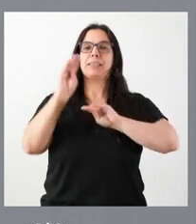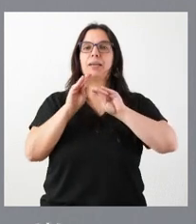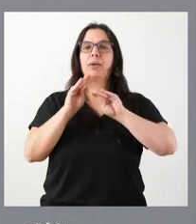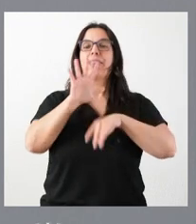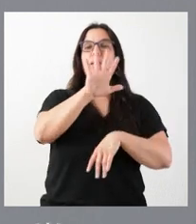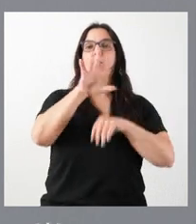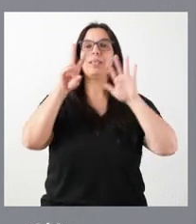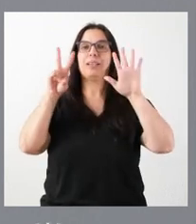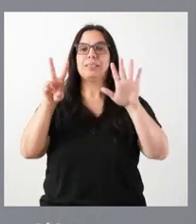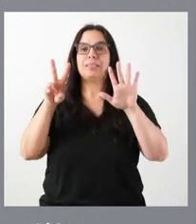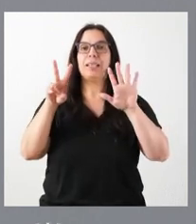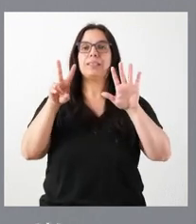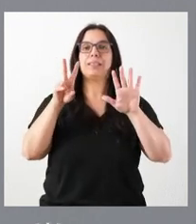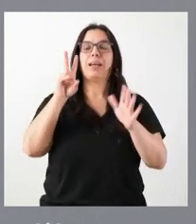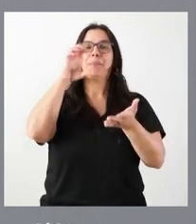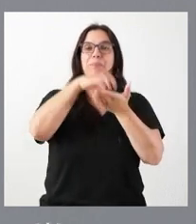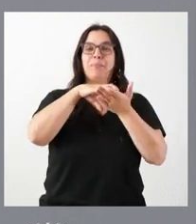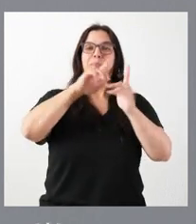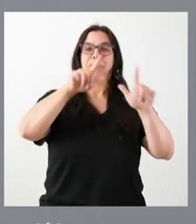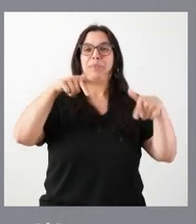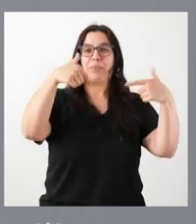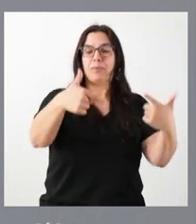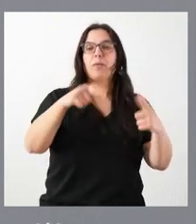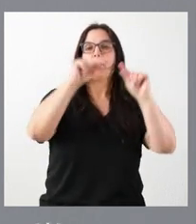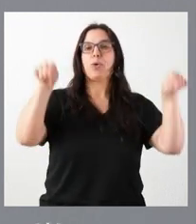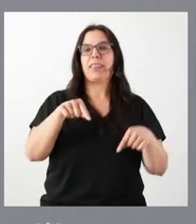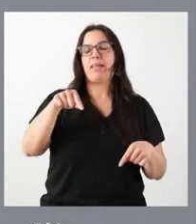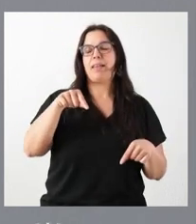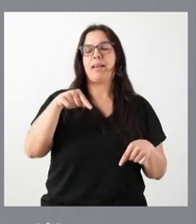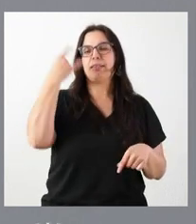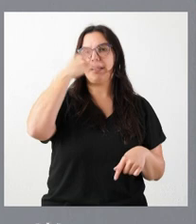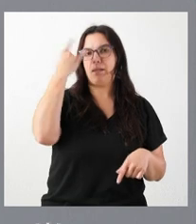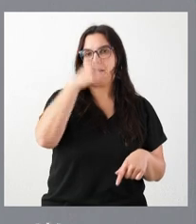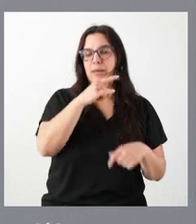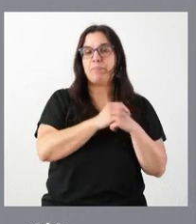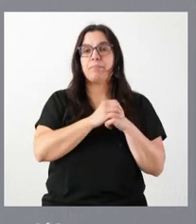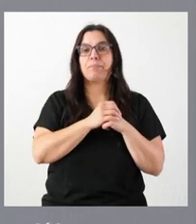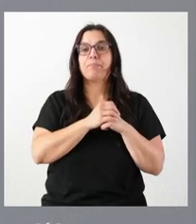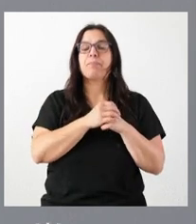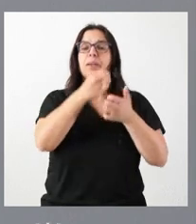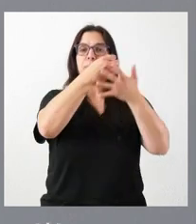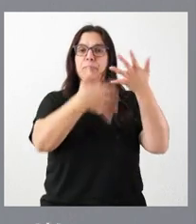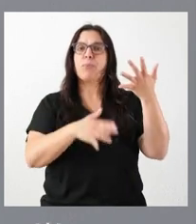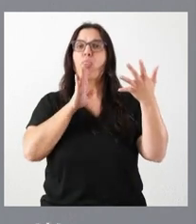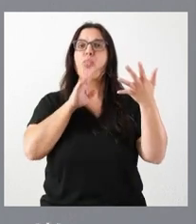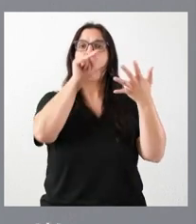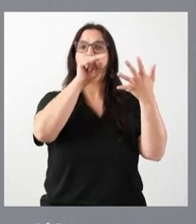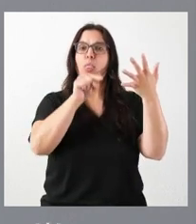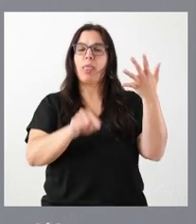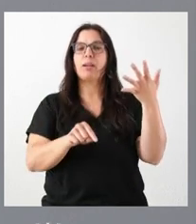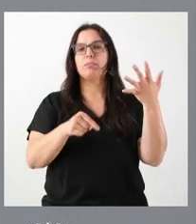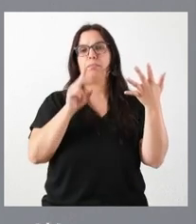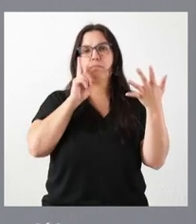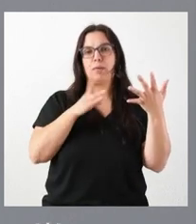57 escombreras en la provincia de Salamanca. Tienen ustedes la relación concreta de cuáles son todos los